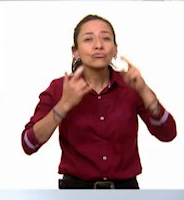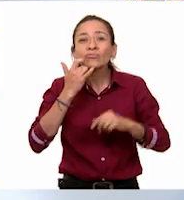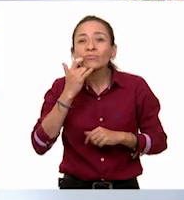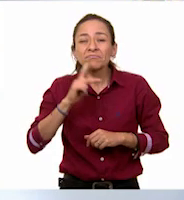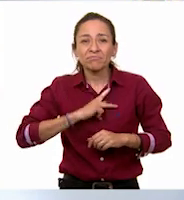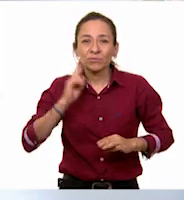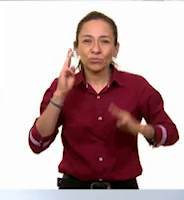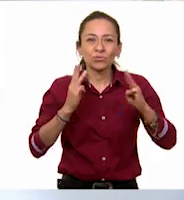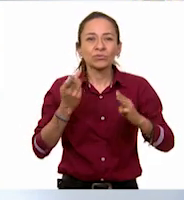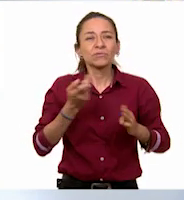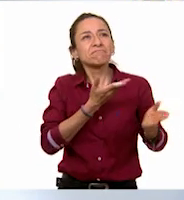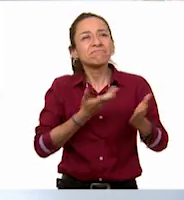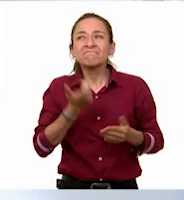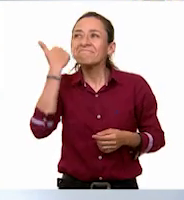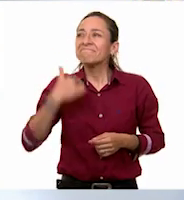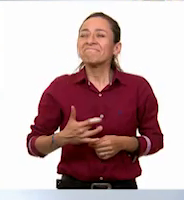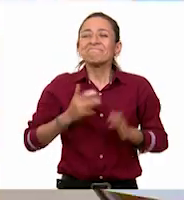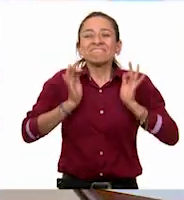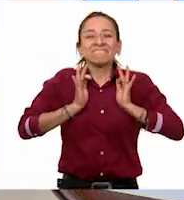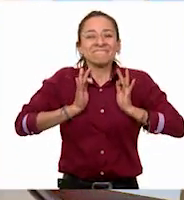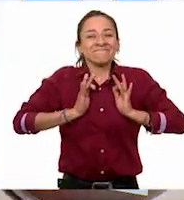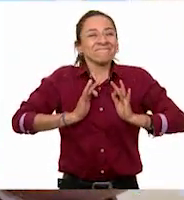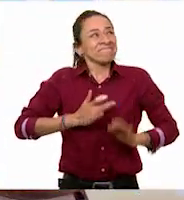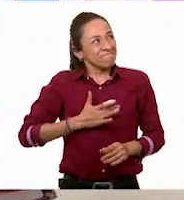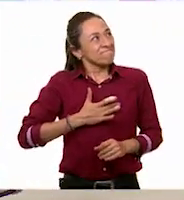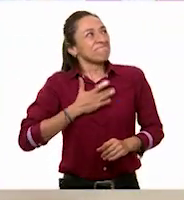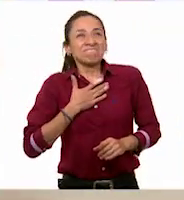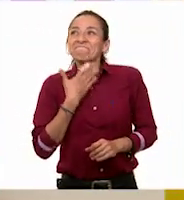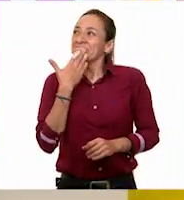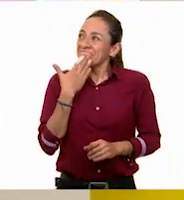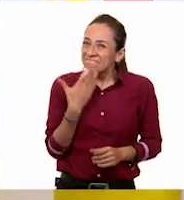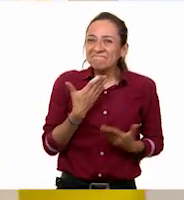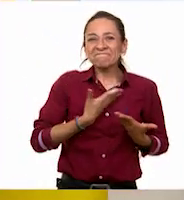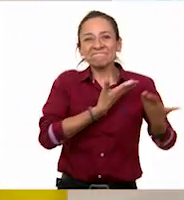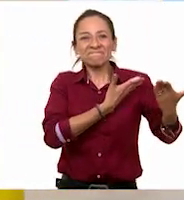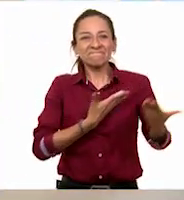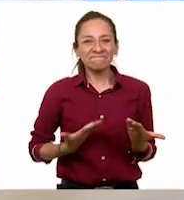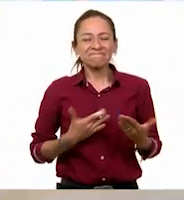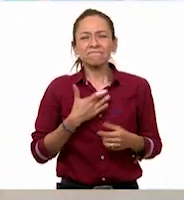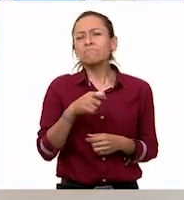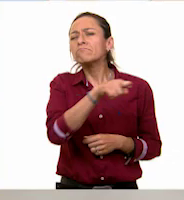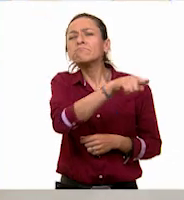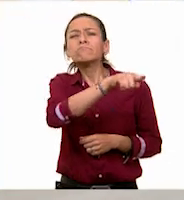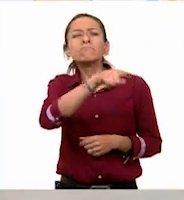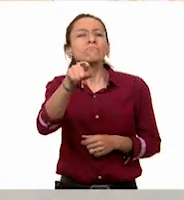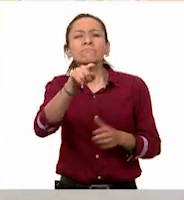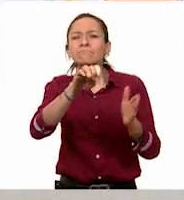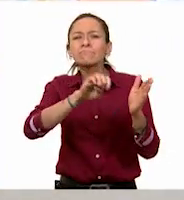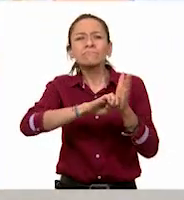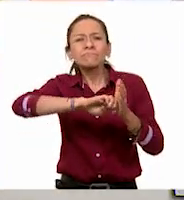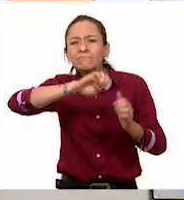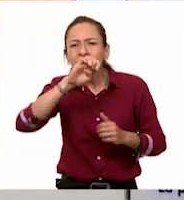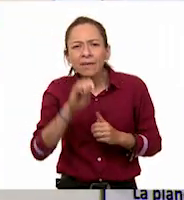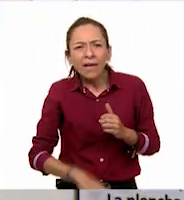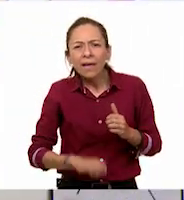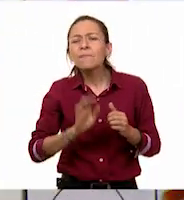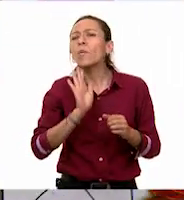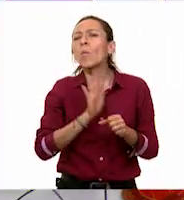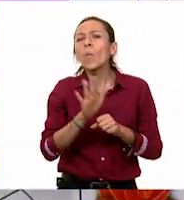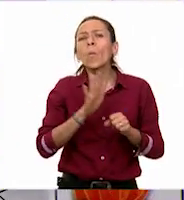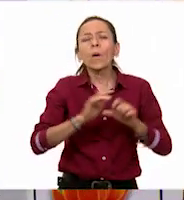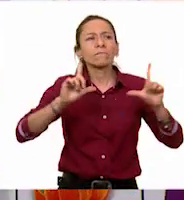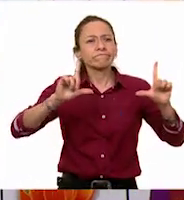gusto y se van a sentir bienvenidos en este espacio. Ustedes, por ejemplo, pueden armar en una cartulina